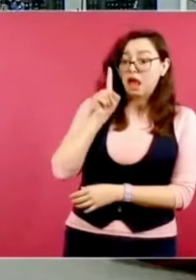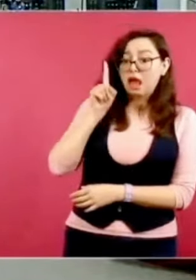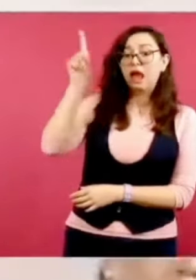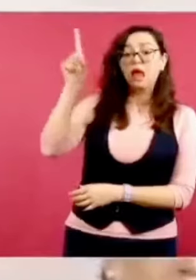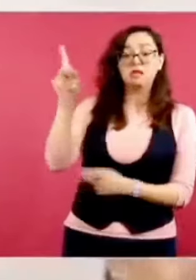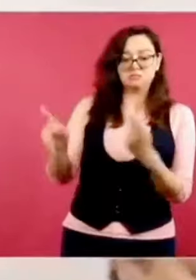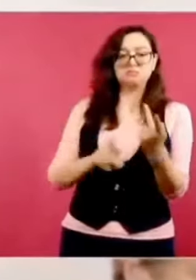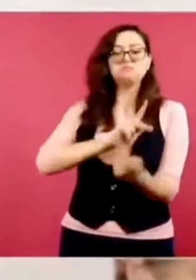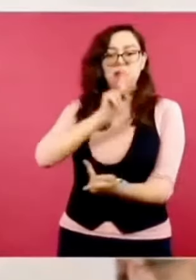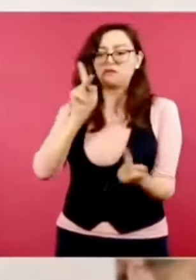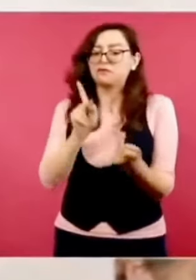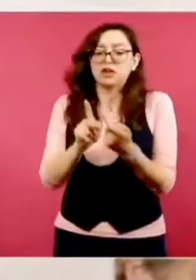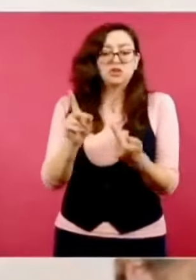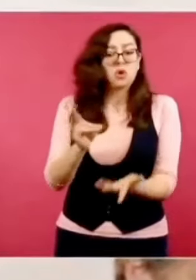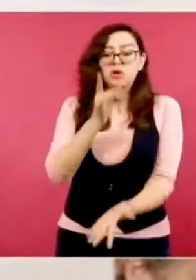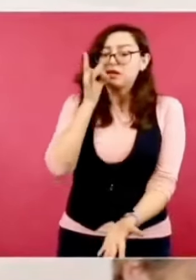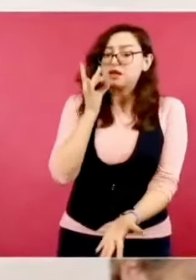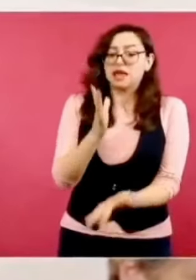es perfecto.